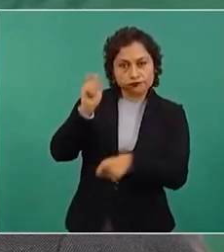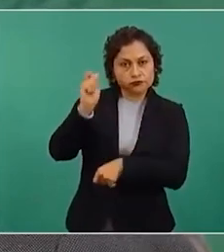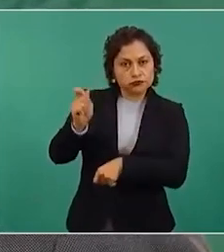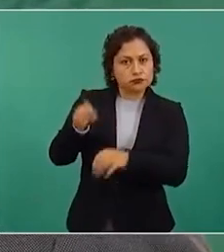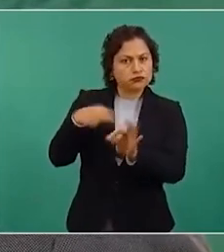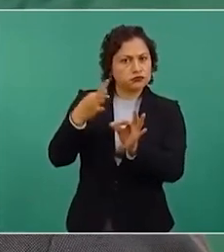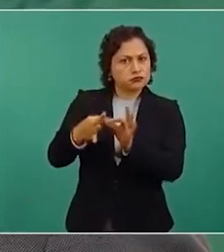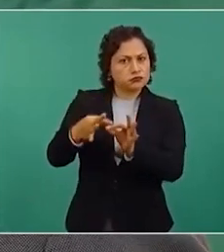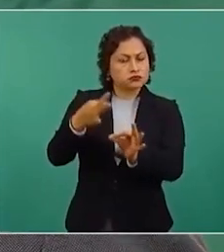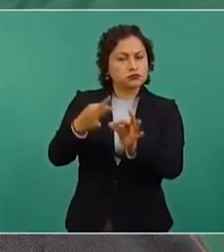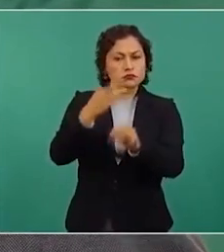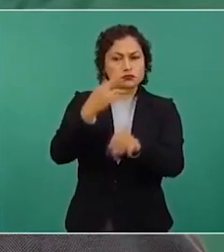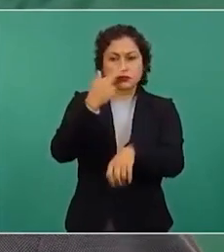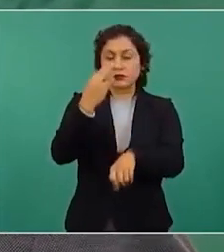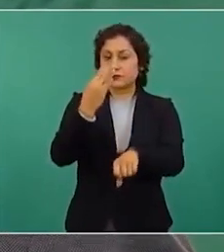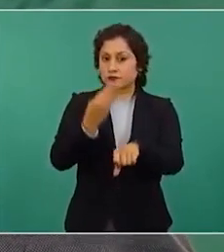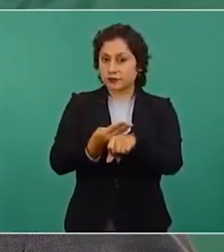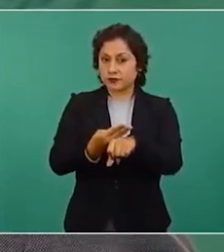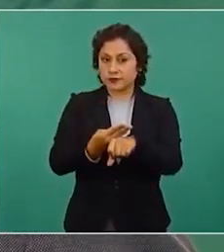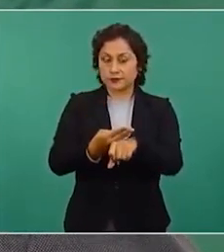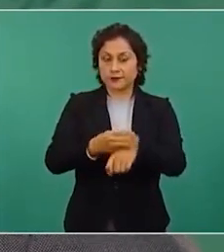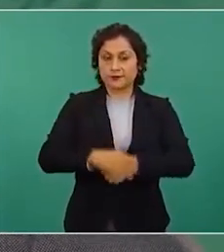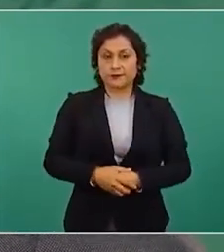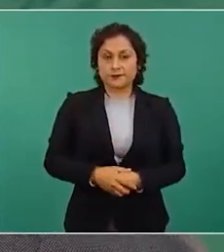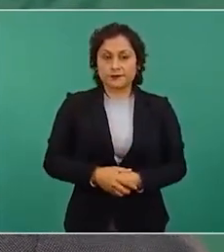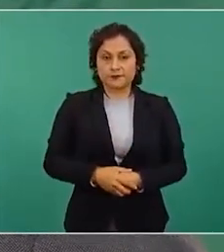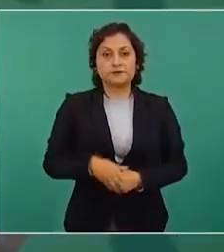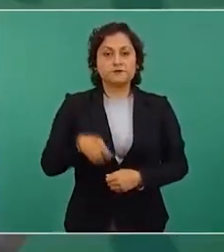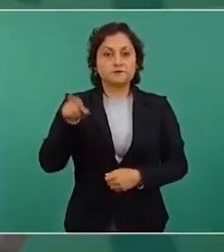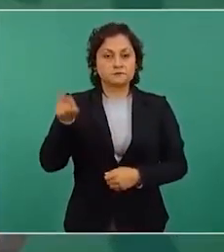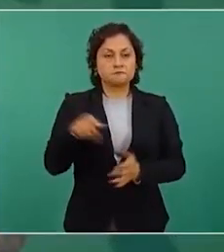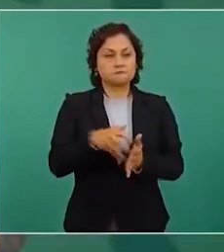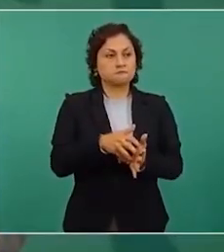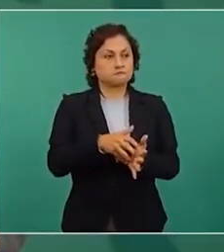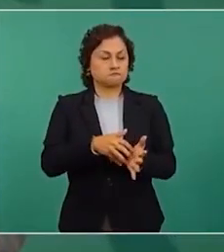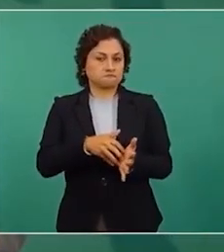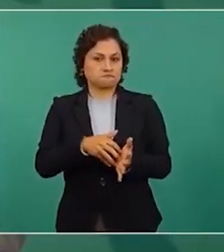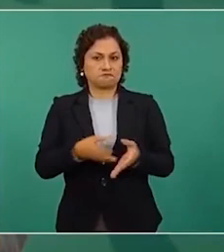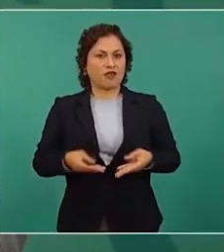no gastar por gastar